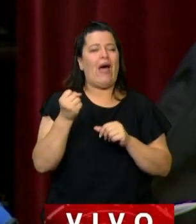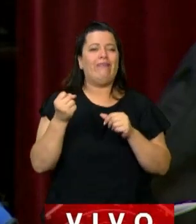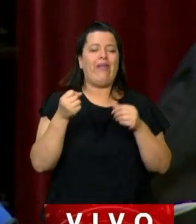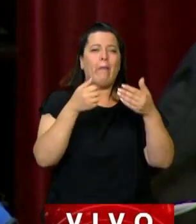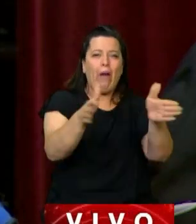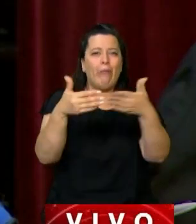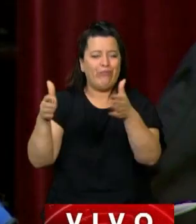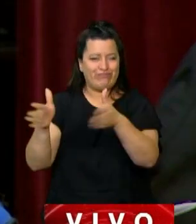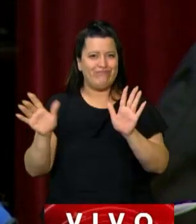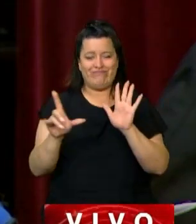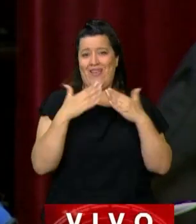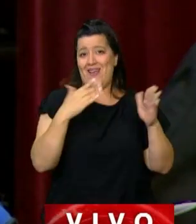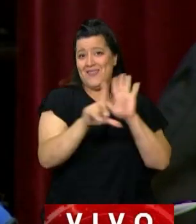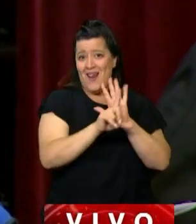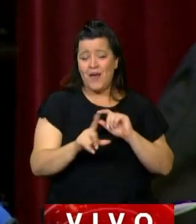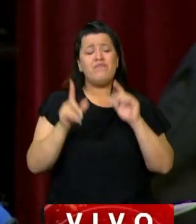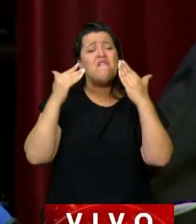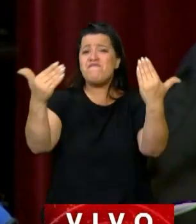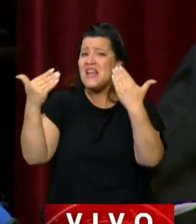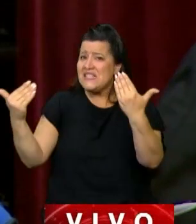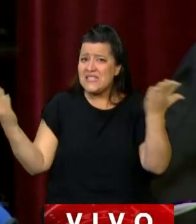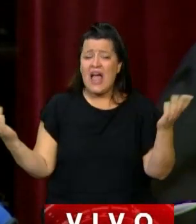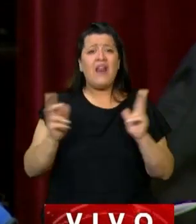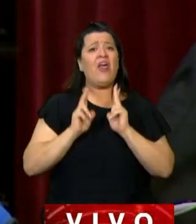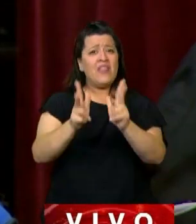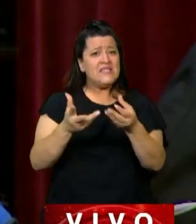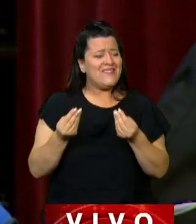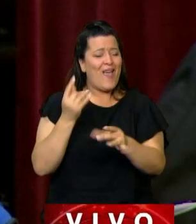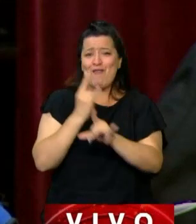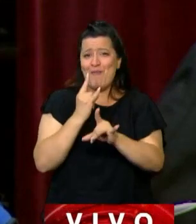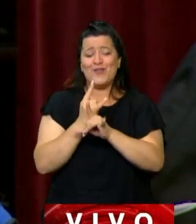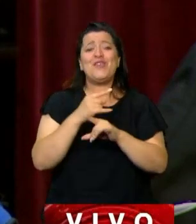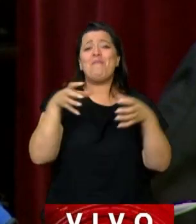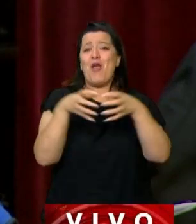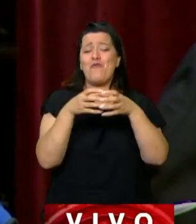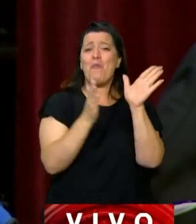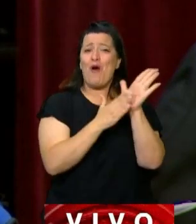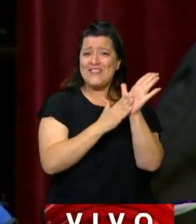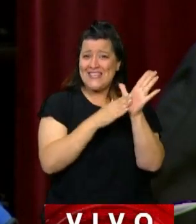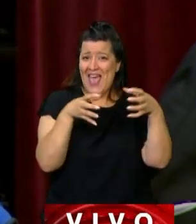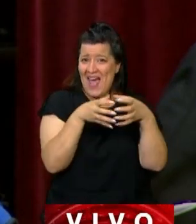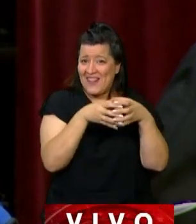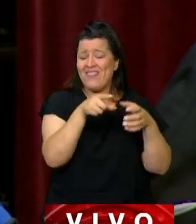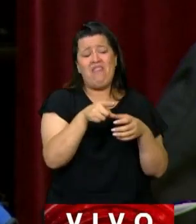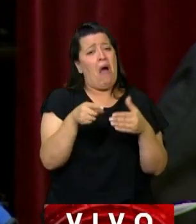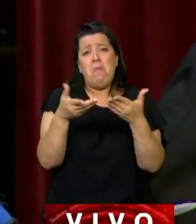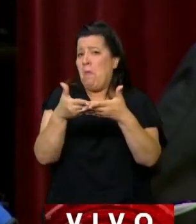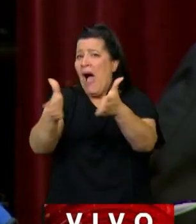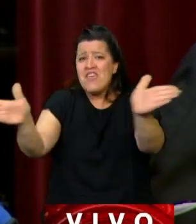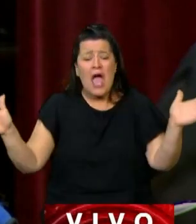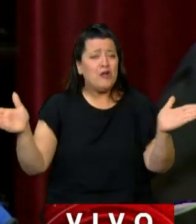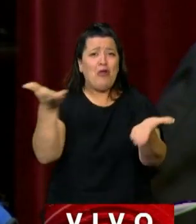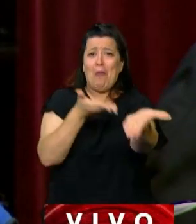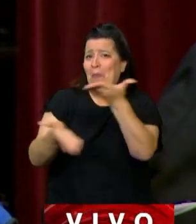simplemente felicitarlas, felicitarlos y decirles que, como siempre, desde el PTS, desde el Frente de Izquierda, a disposición